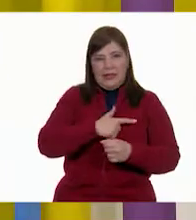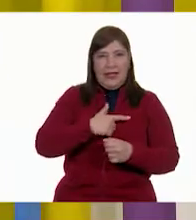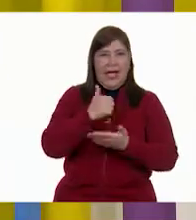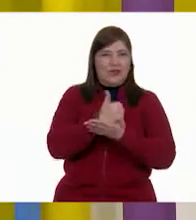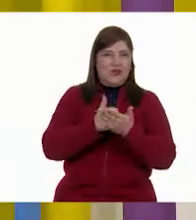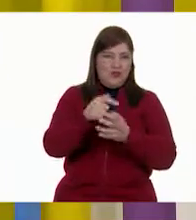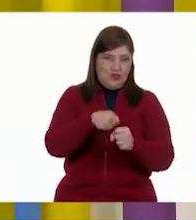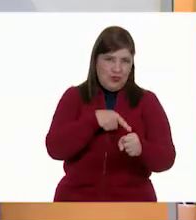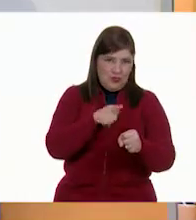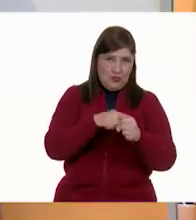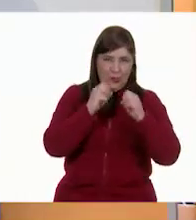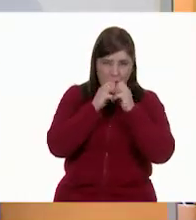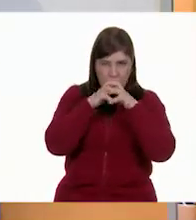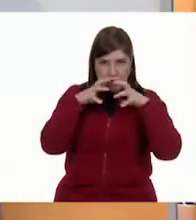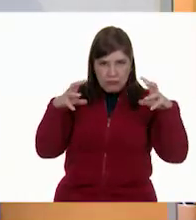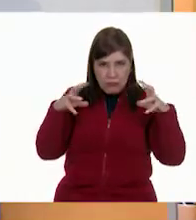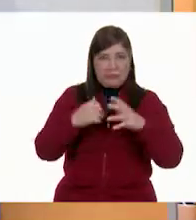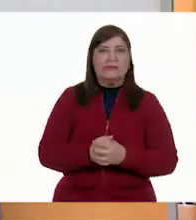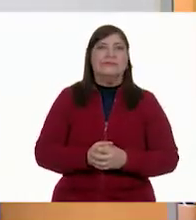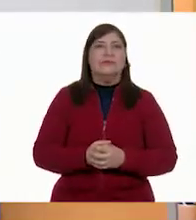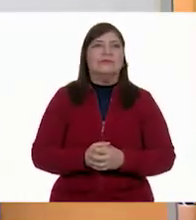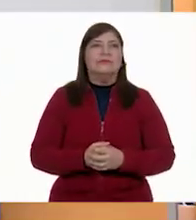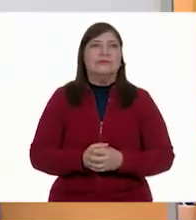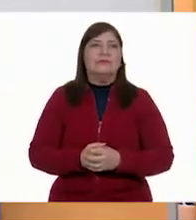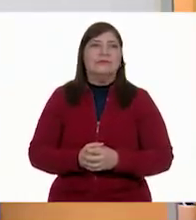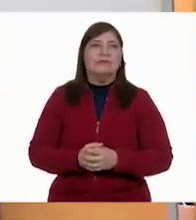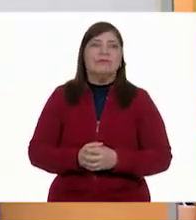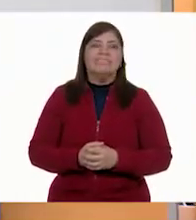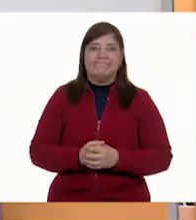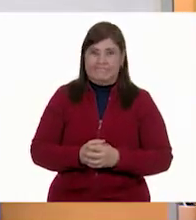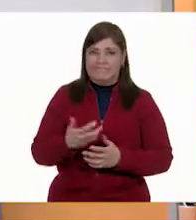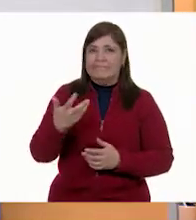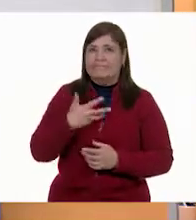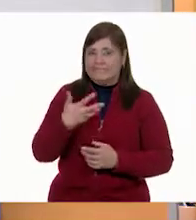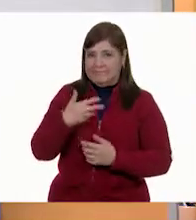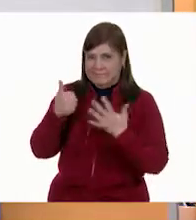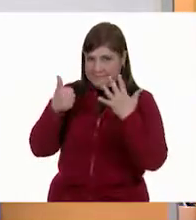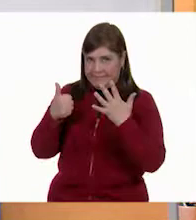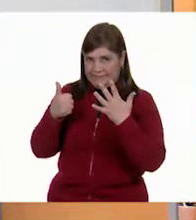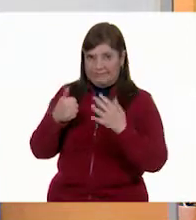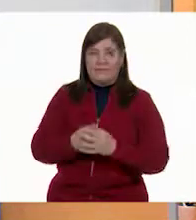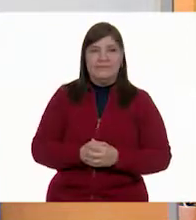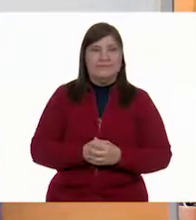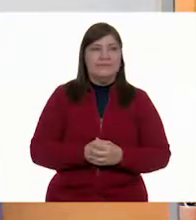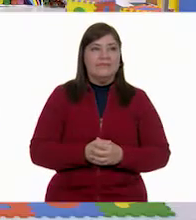en globos. Muy bien. Tenemos seis. Excelente.